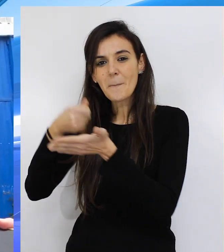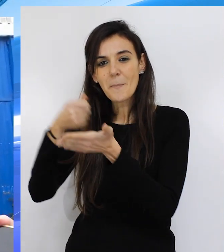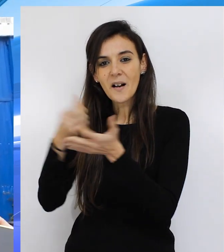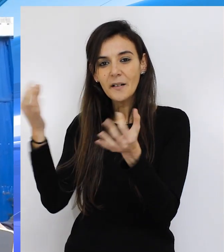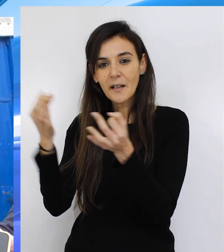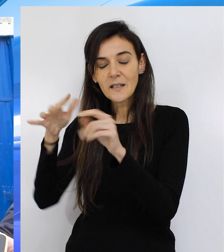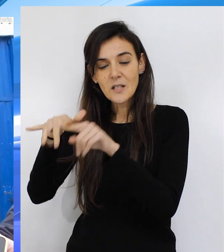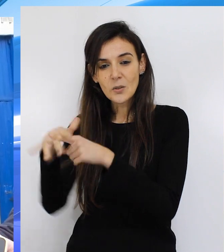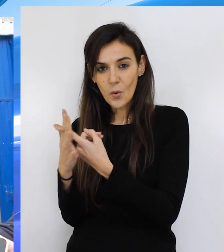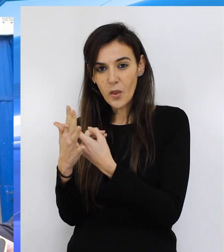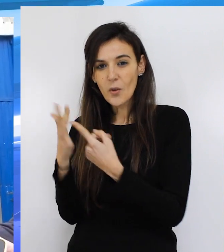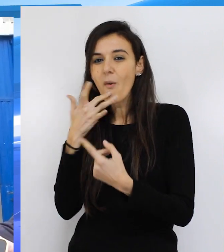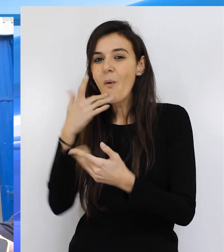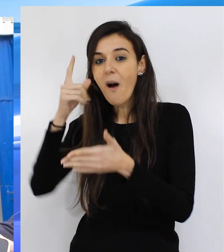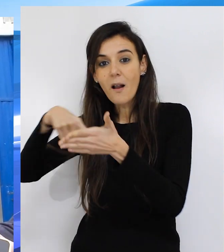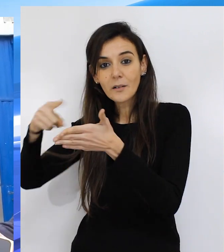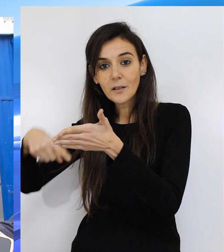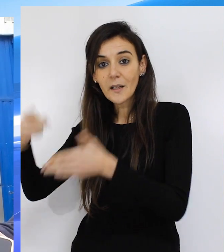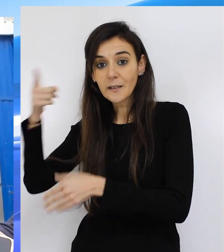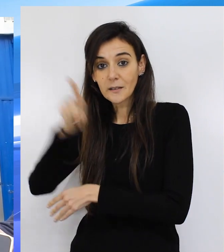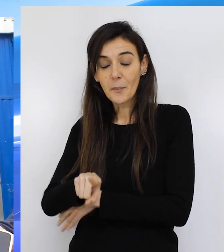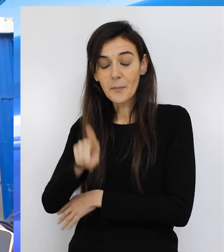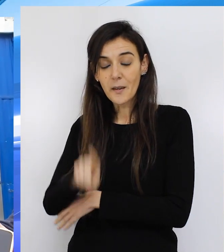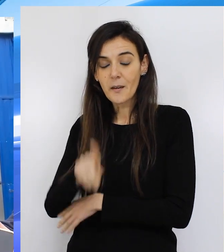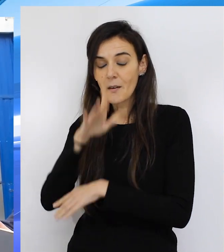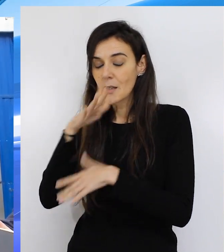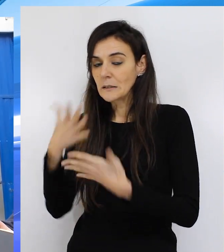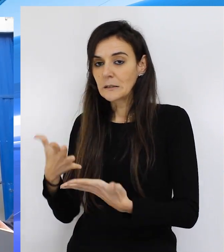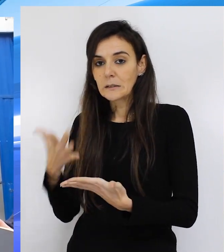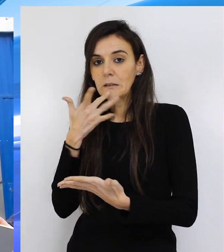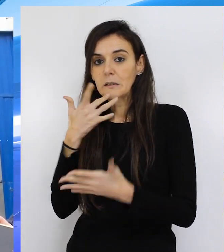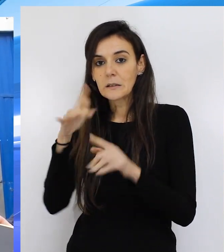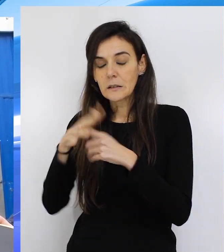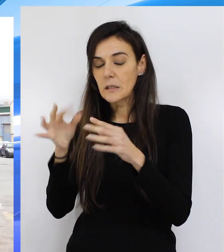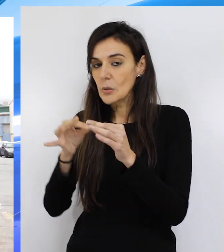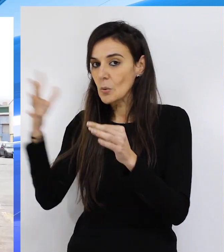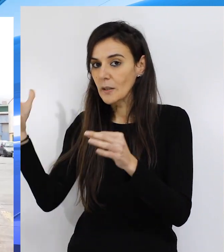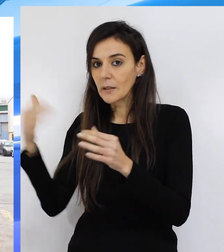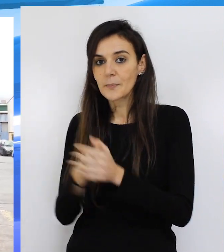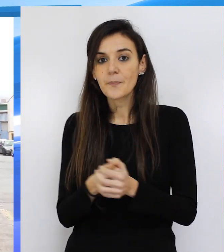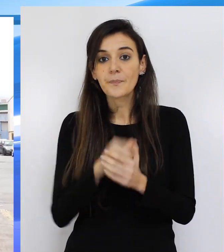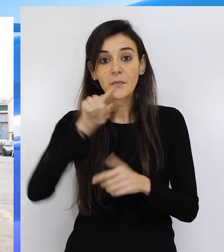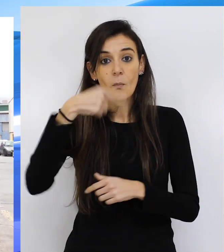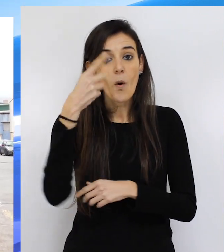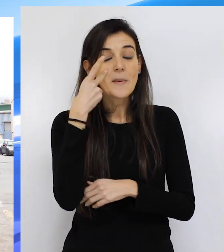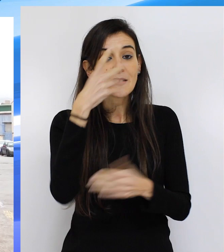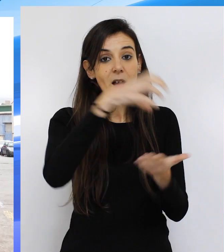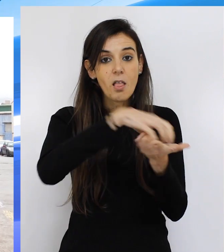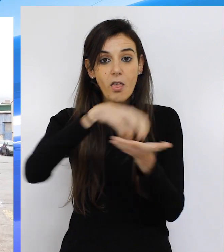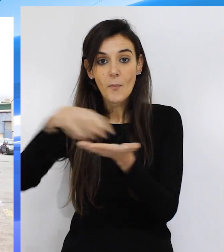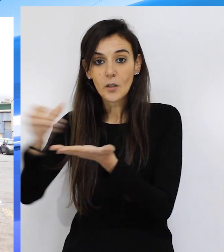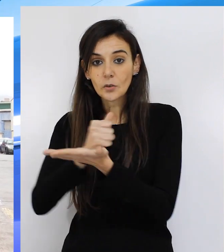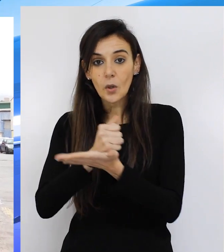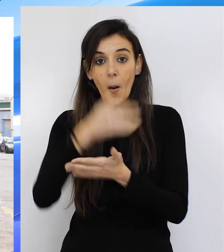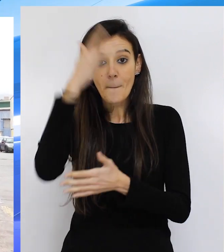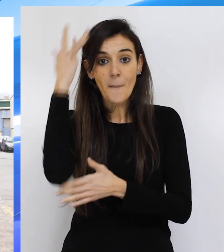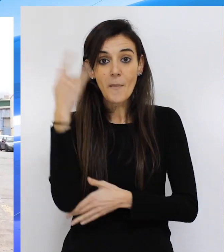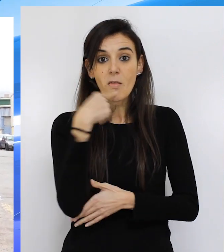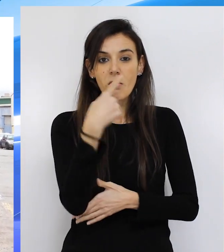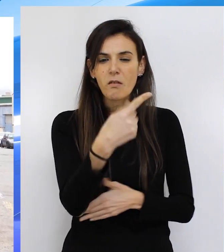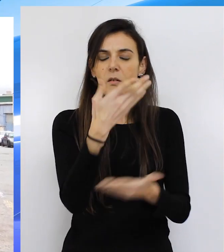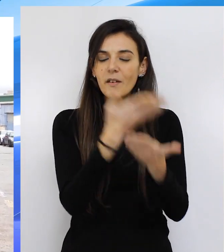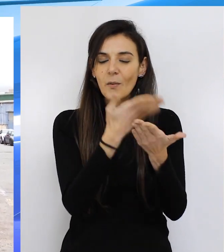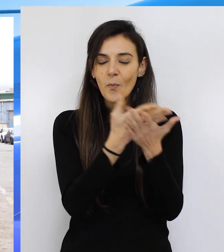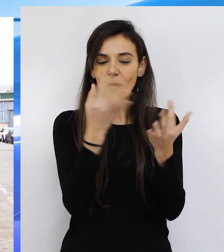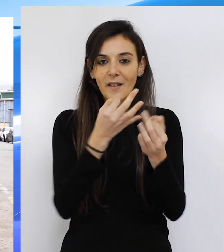un largo de alquiler y habrá suerte. Tras su visita a las naves, Mabel Deu ha querido